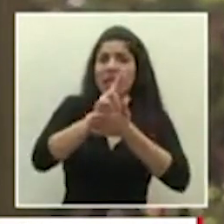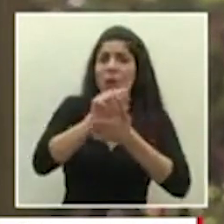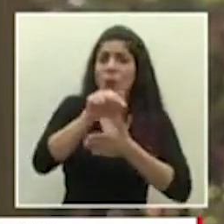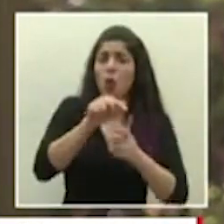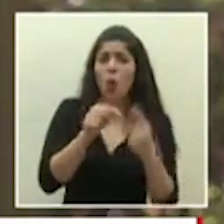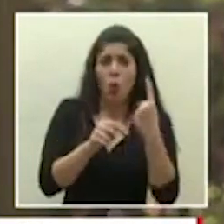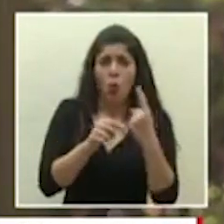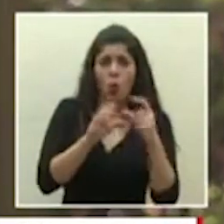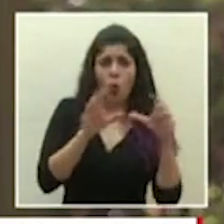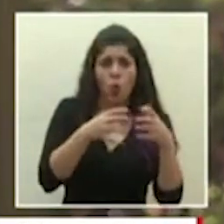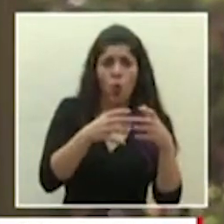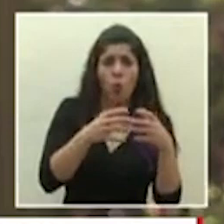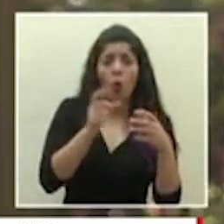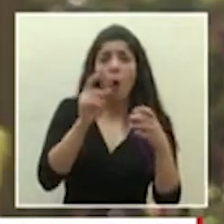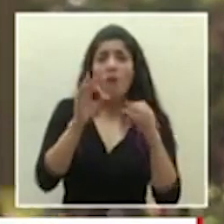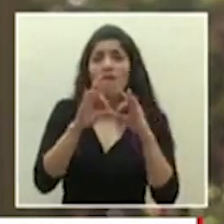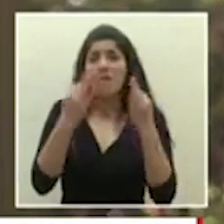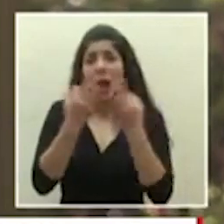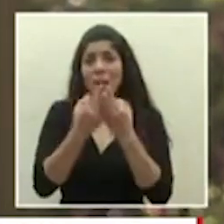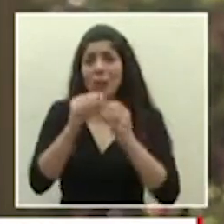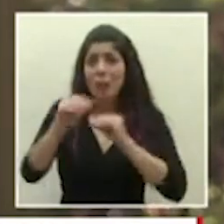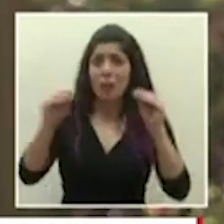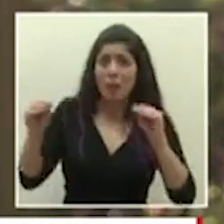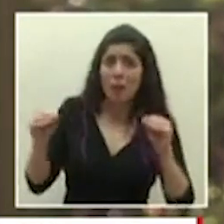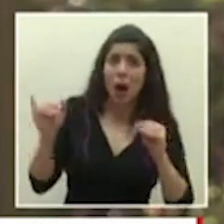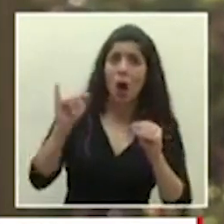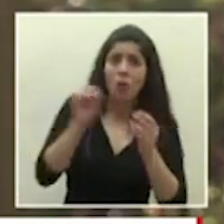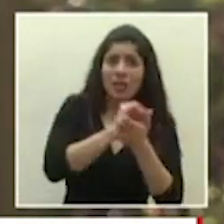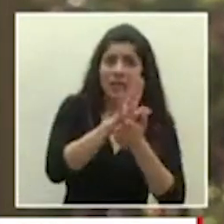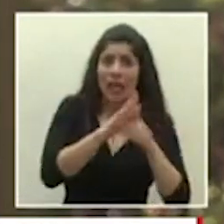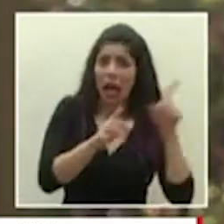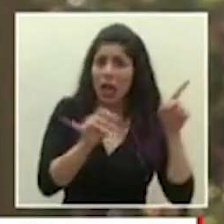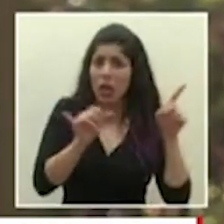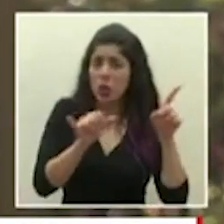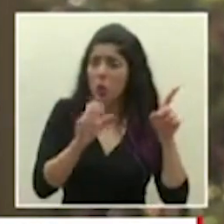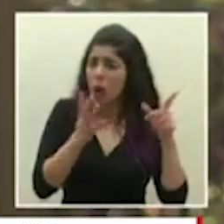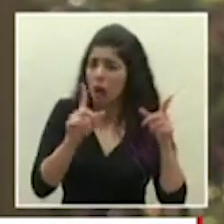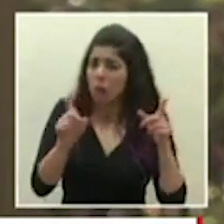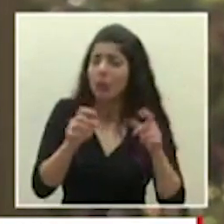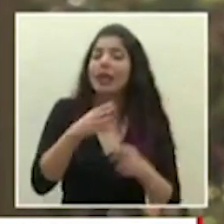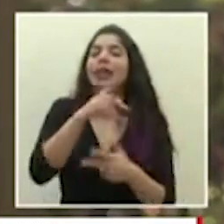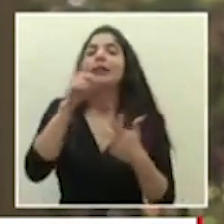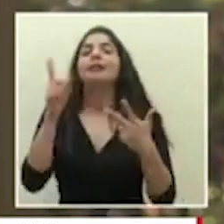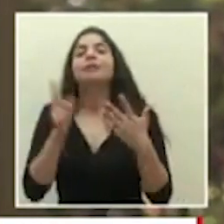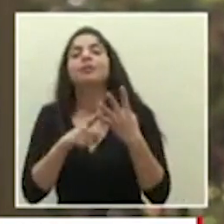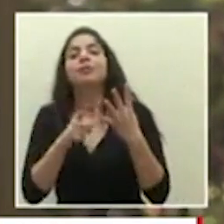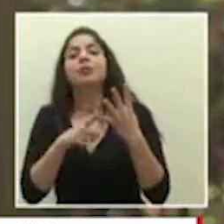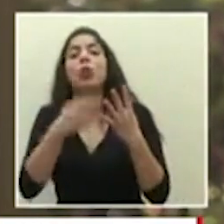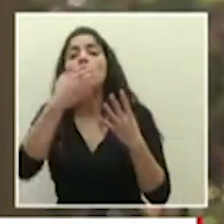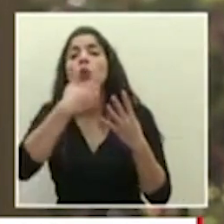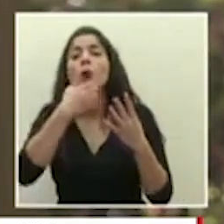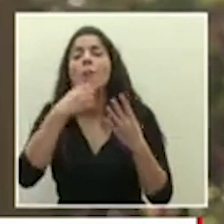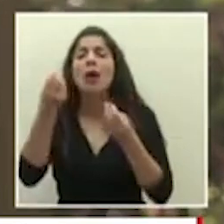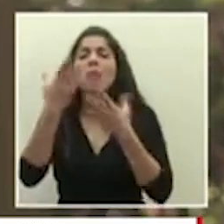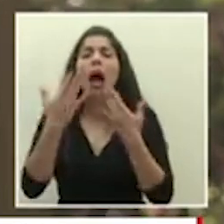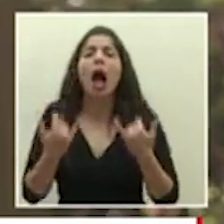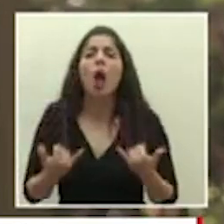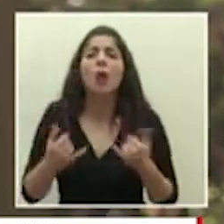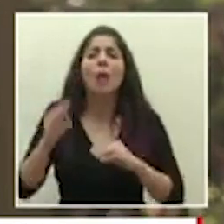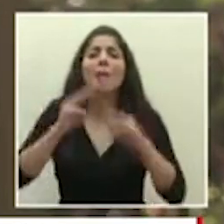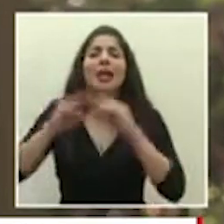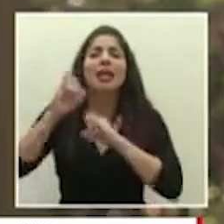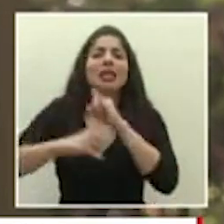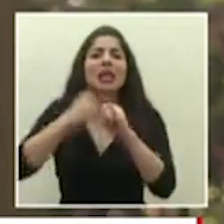solo clúster hay un caso familiar que pegó a muchas personas como ha pasado en San Carlos y después para Don Román si nos puede actualizar cómo está el tema del mercado